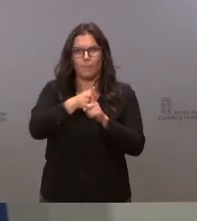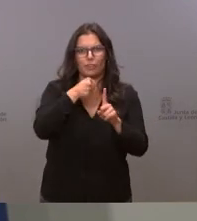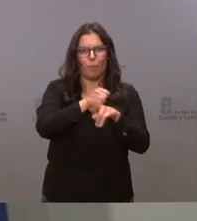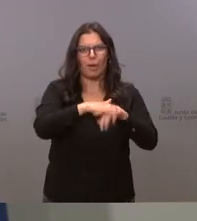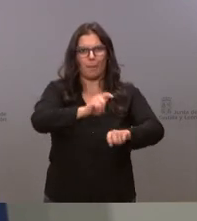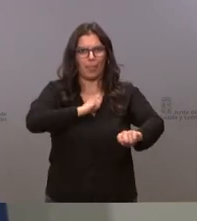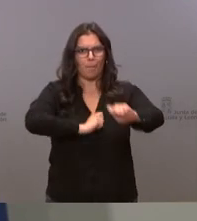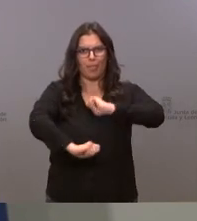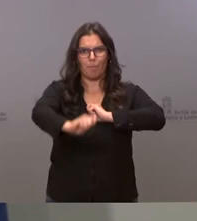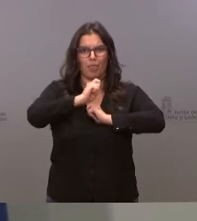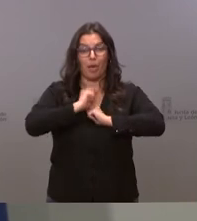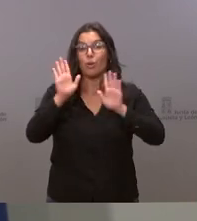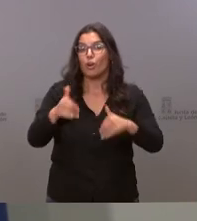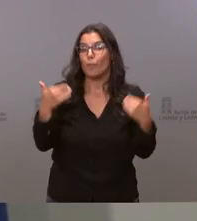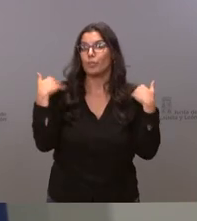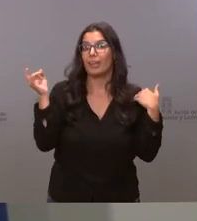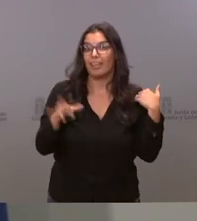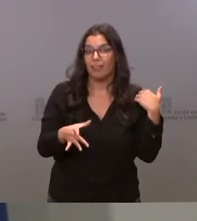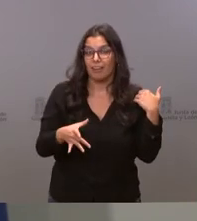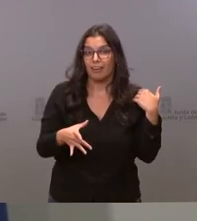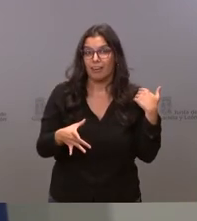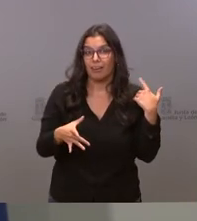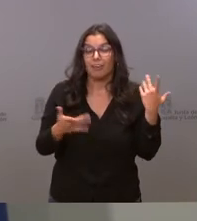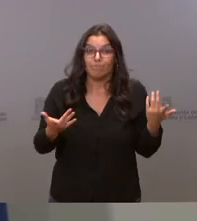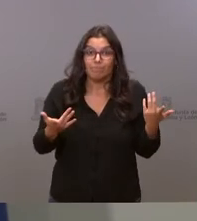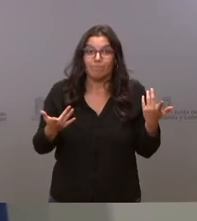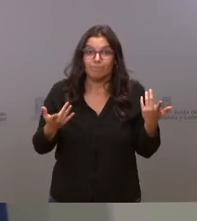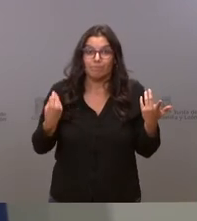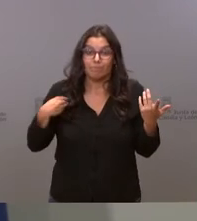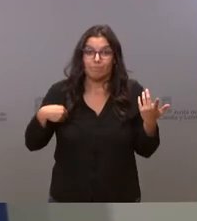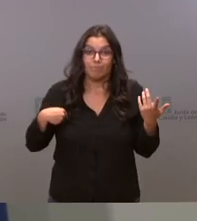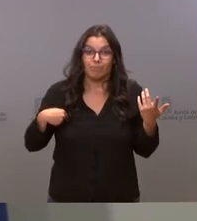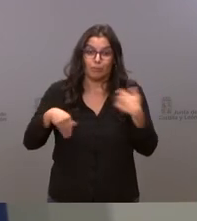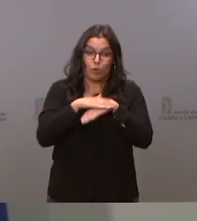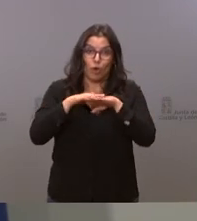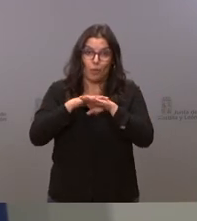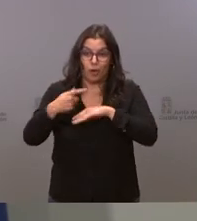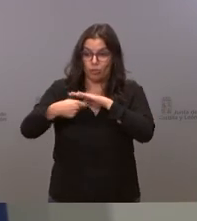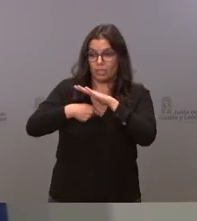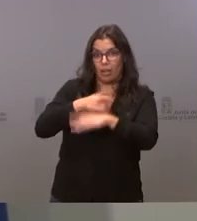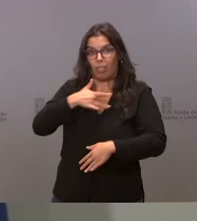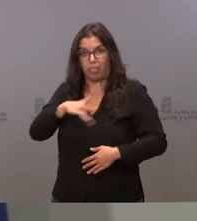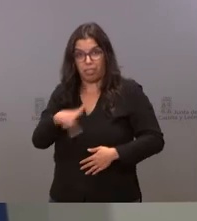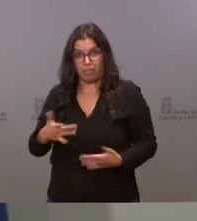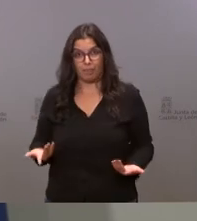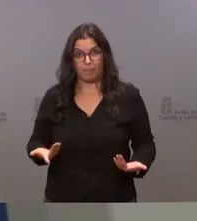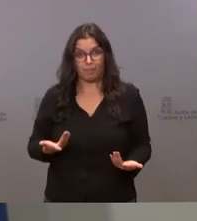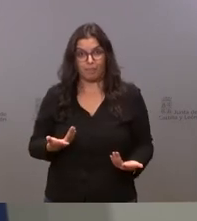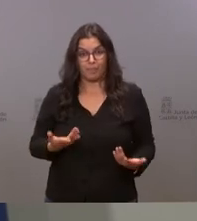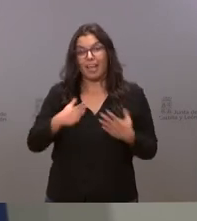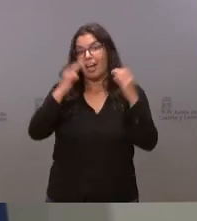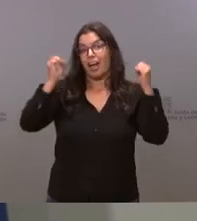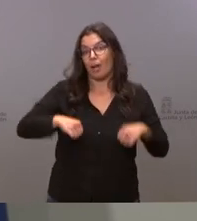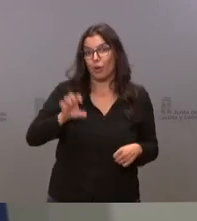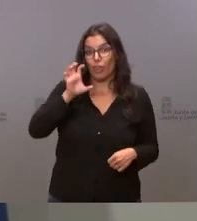pero eso de quien es responsabilidad es de quien hace lo primero es de quien es incapaz de llegar a un